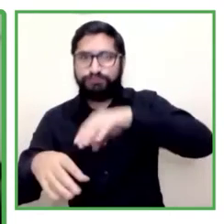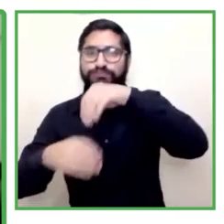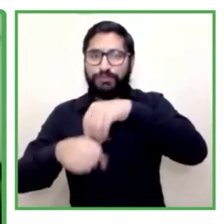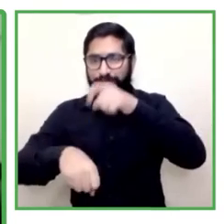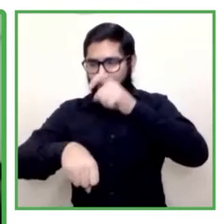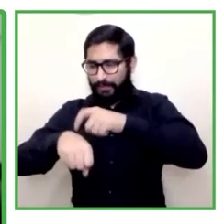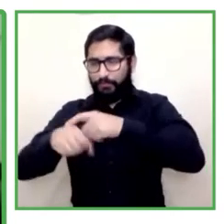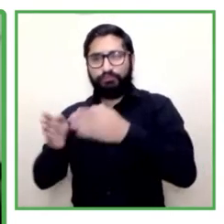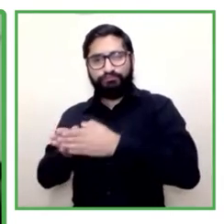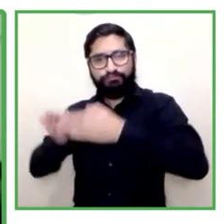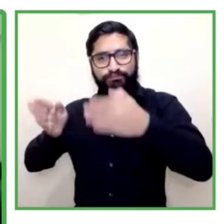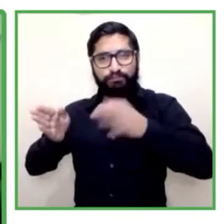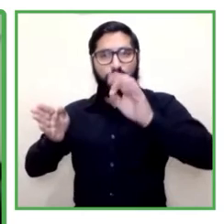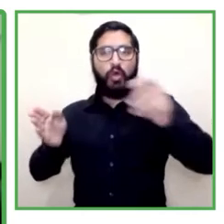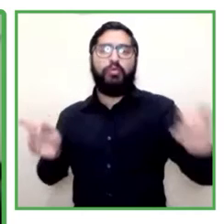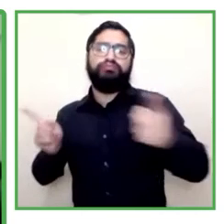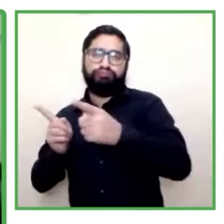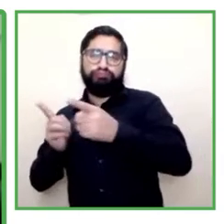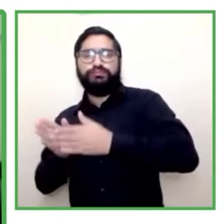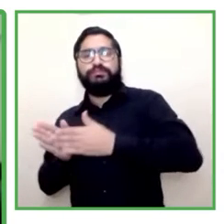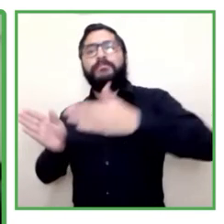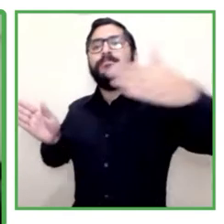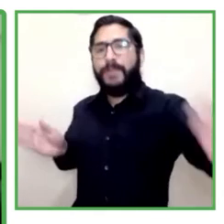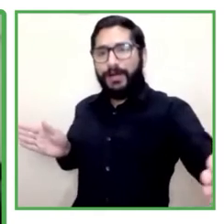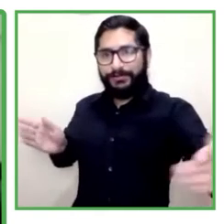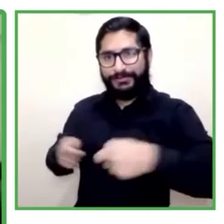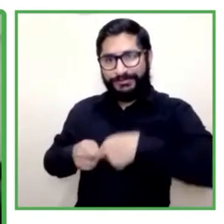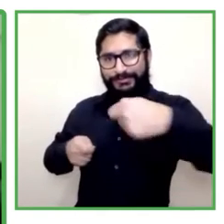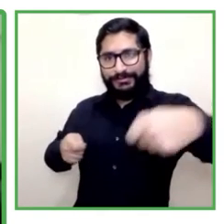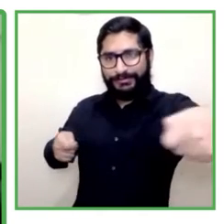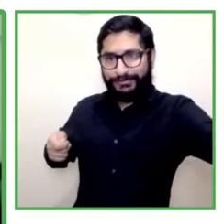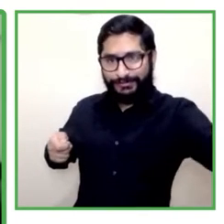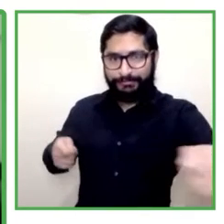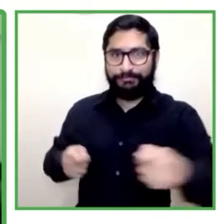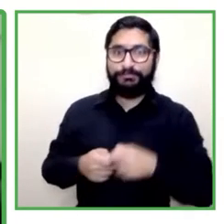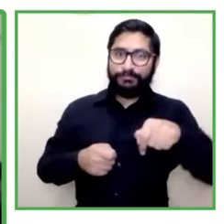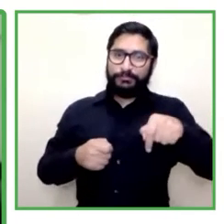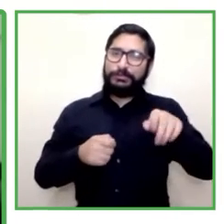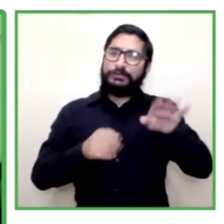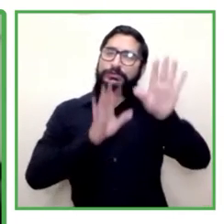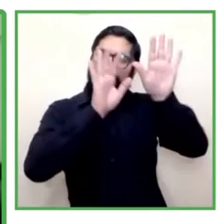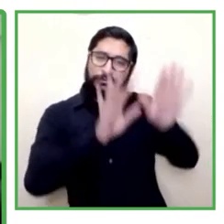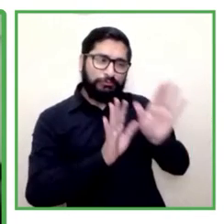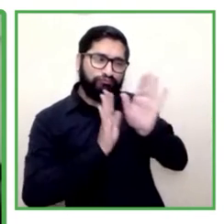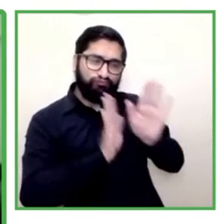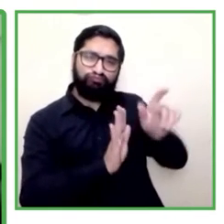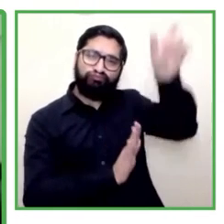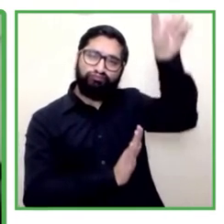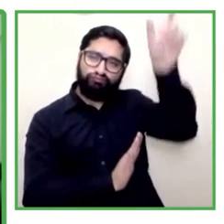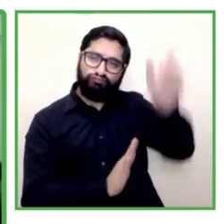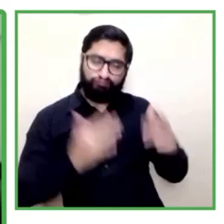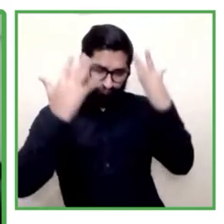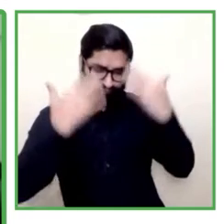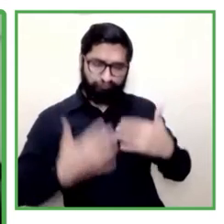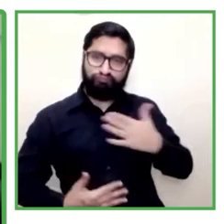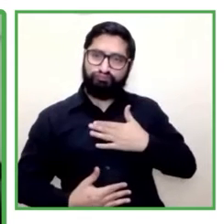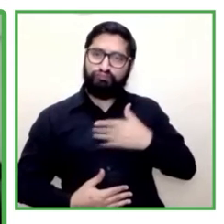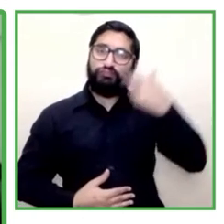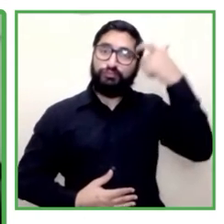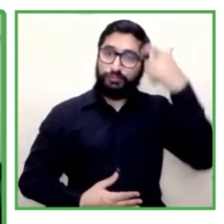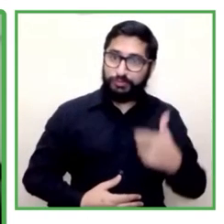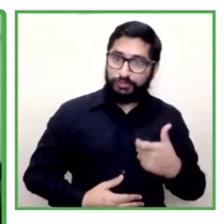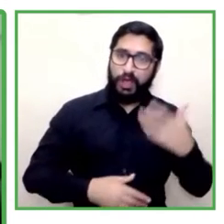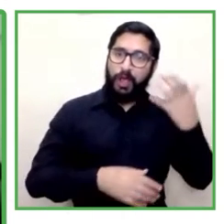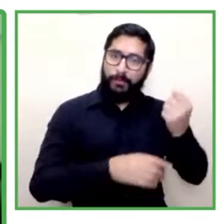Una cualidad que tiene el trabajo que desarrollamos en la OIT es la generación de habilidades en diálogo para los